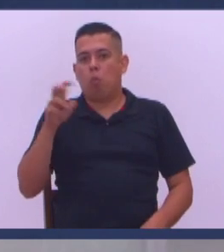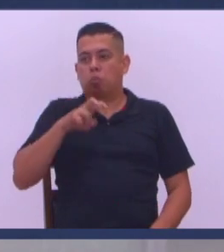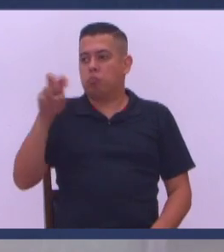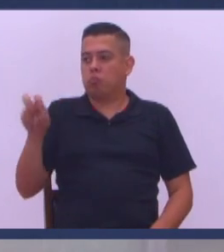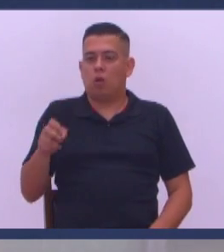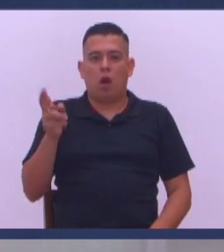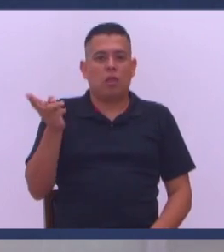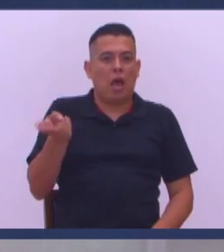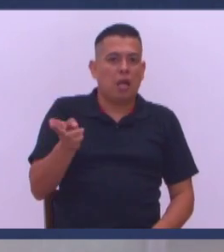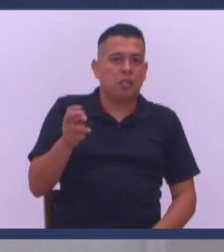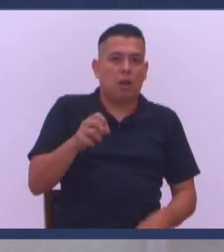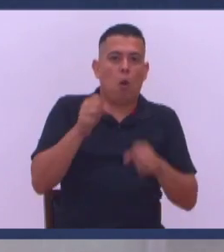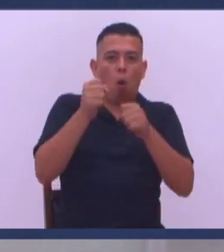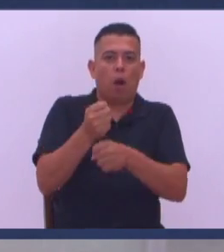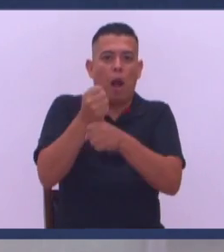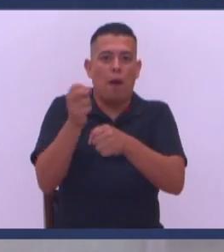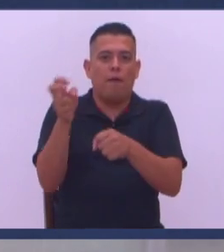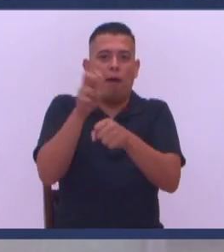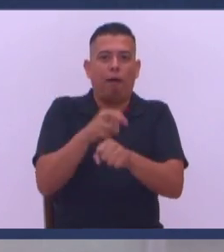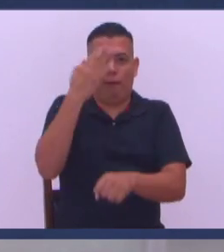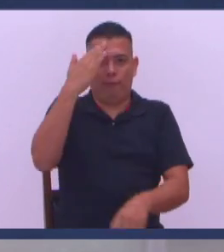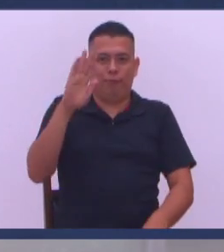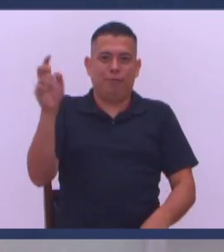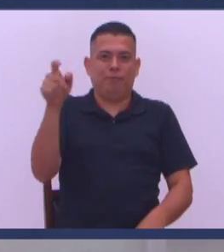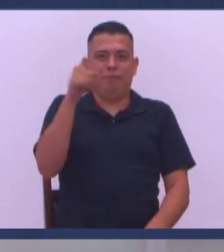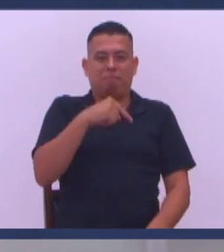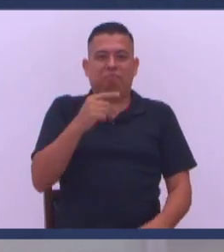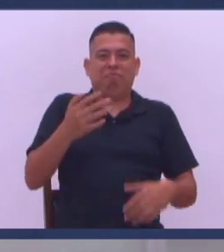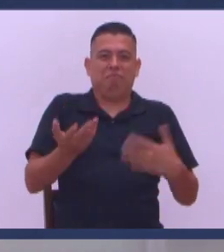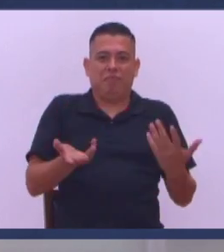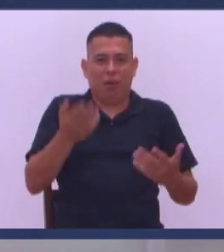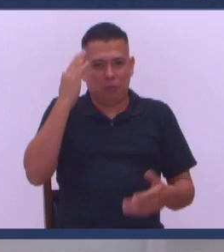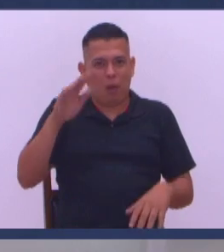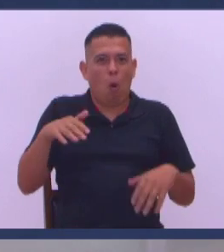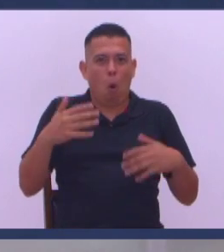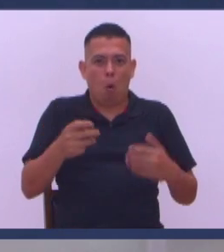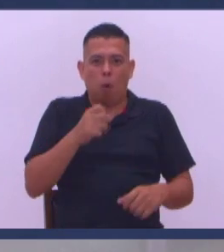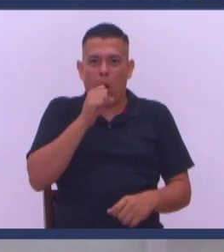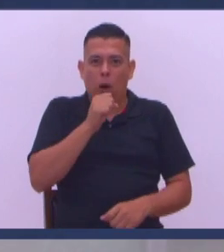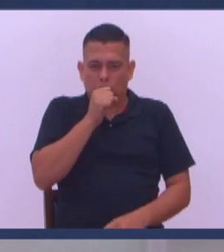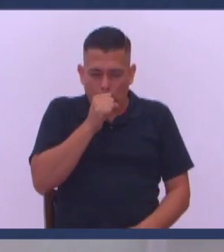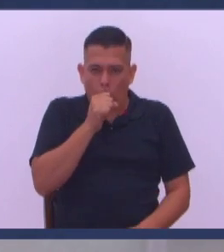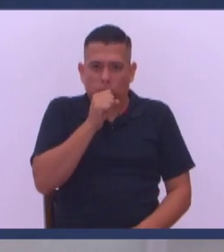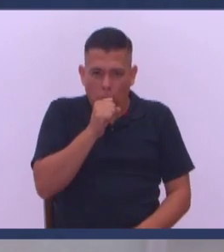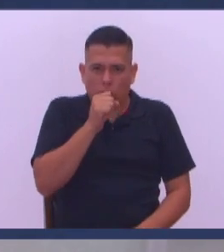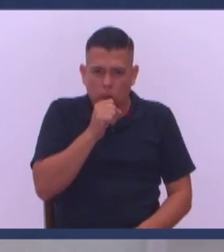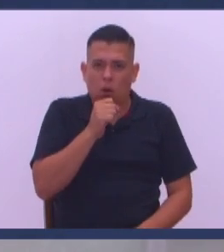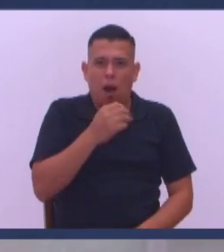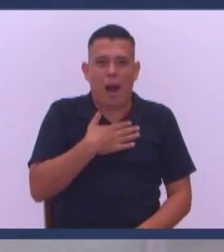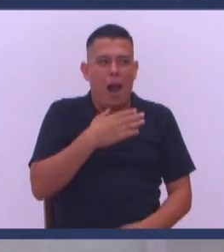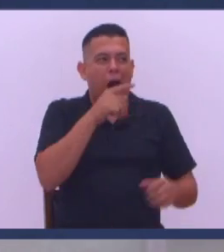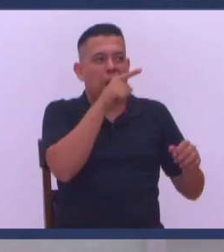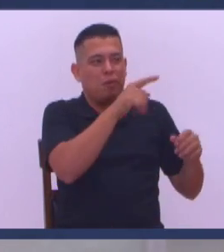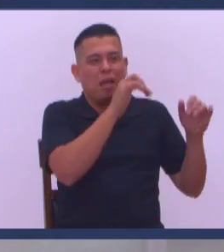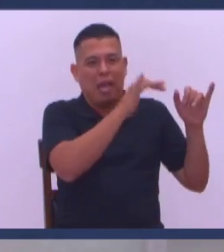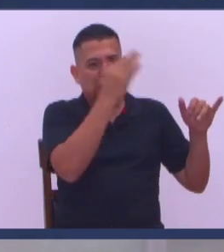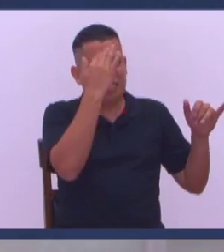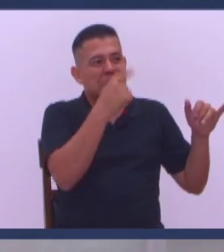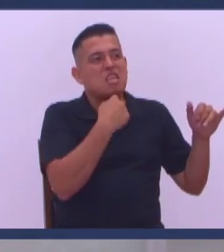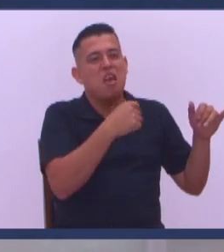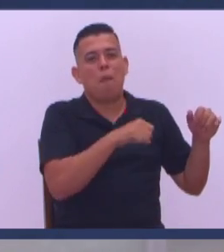el otro agarra un taxi Y el otro se viene en caballo ¿Y cómo sabe uno? ¿Cómo sabe uno? Pero ustedes ya están Los que van a morir Le dije yo Ya